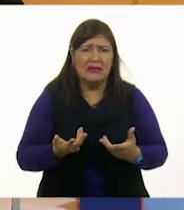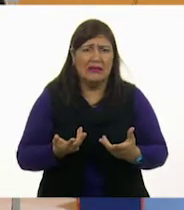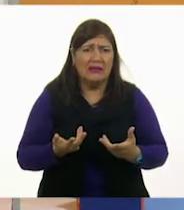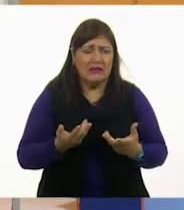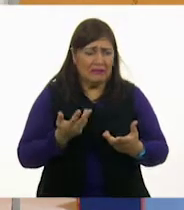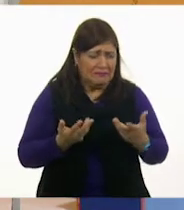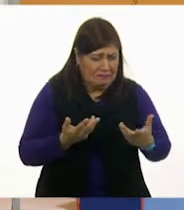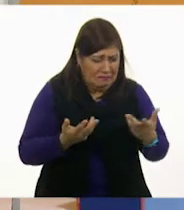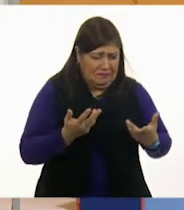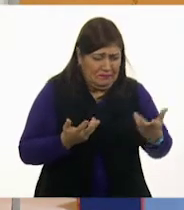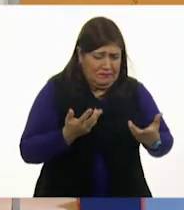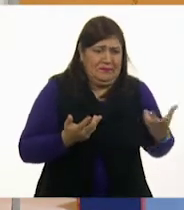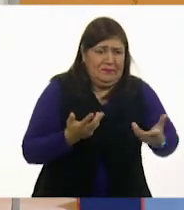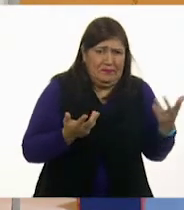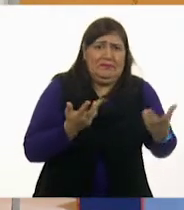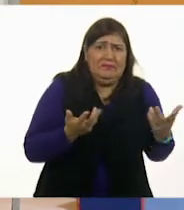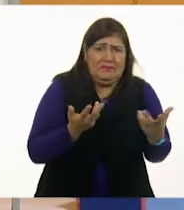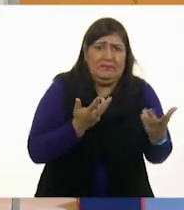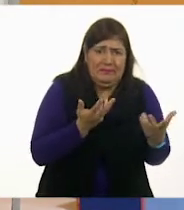¿Cuál?